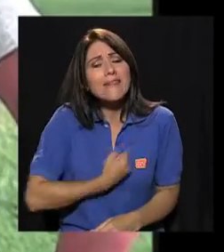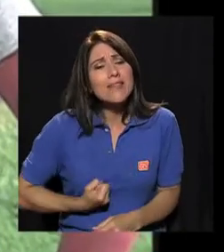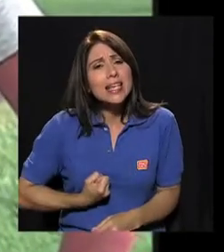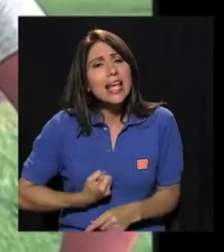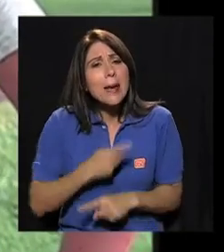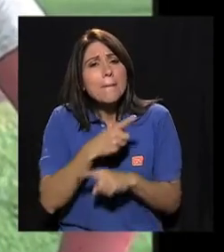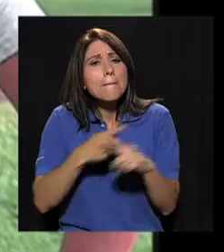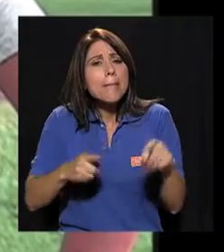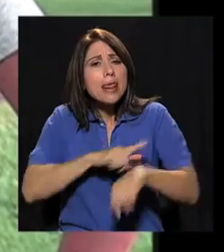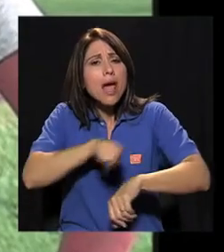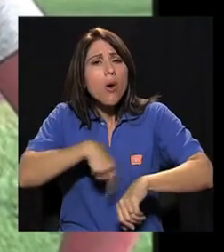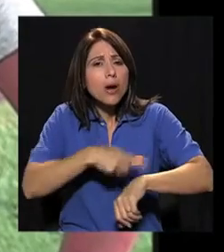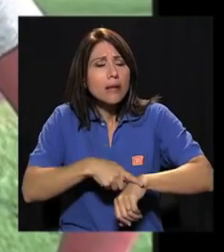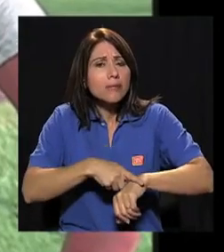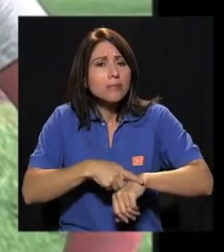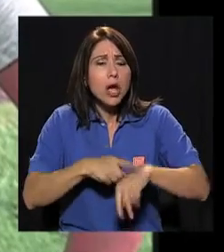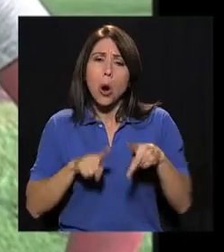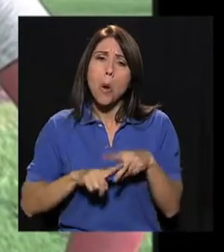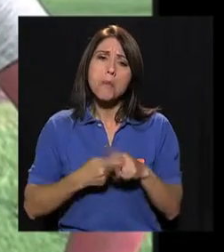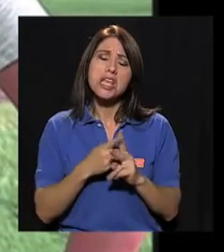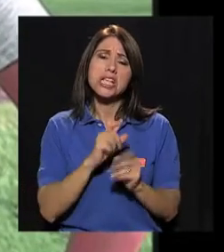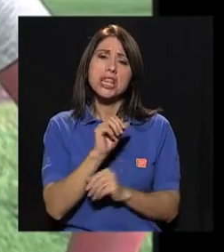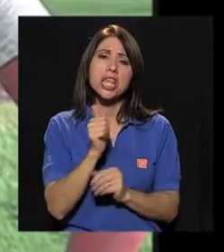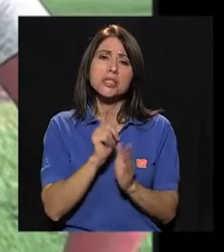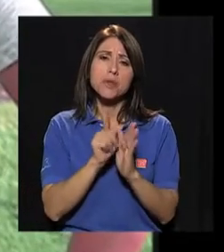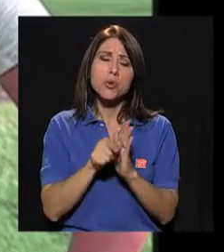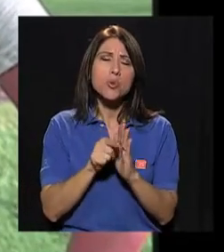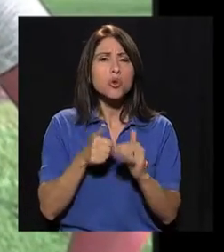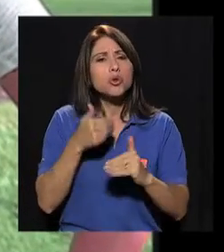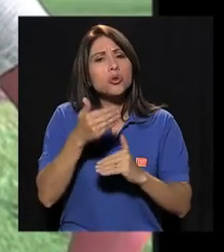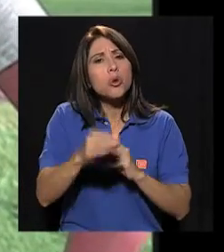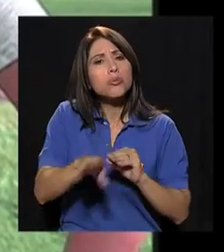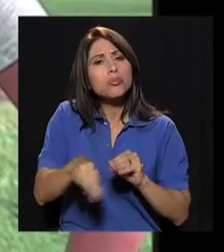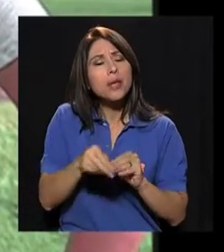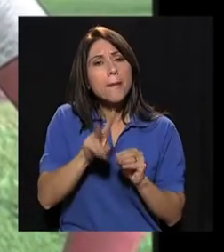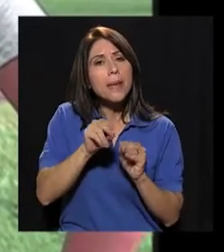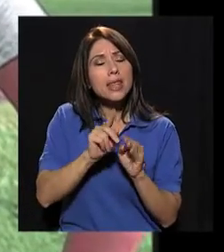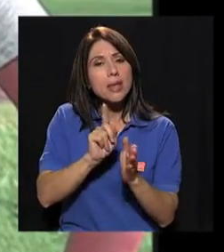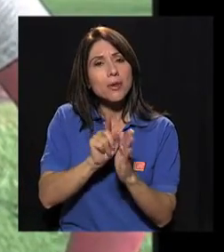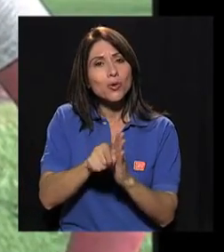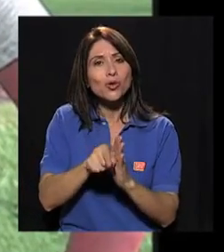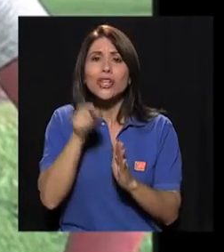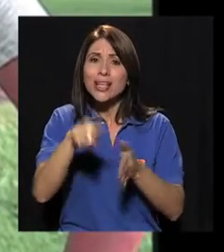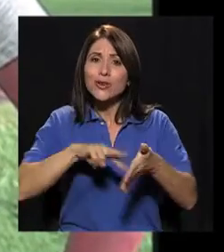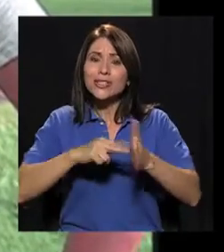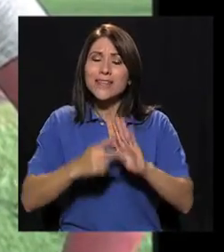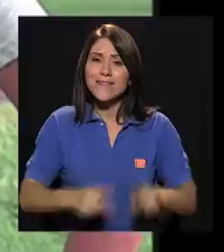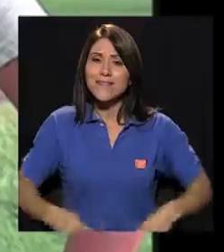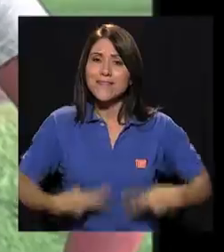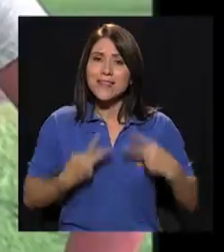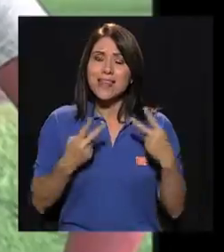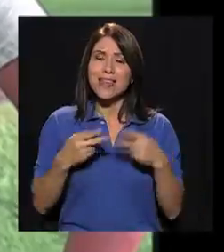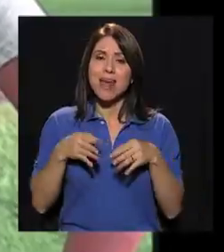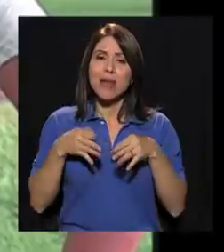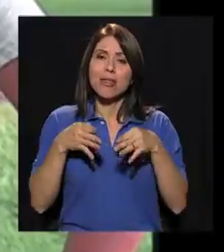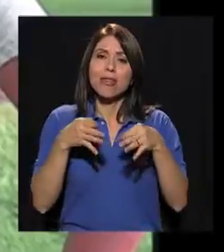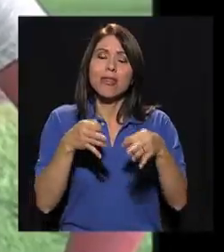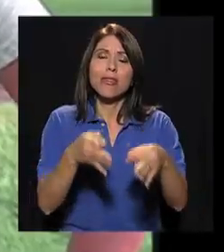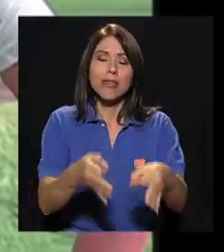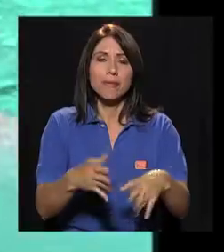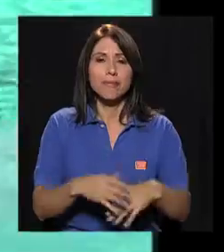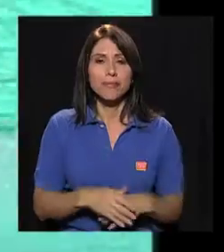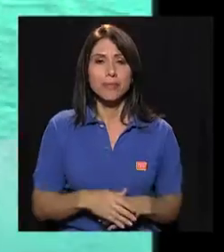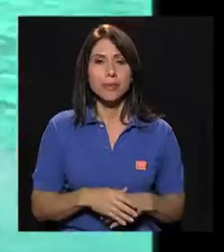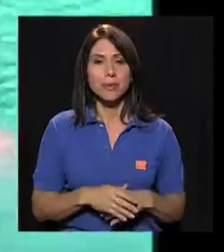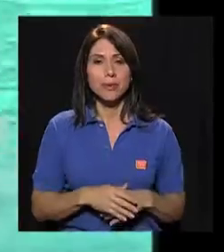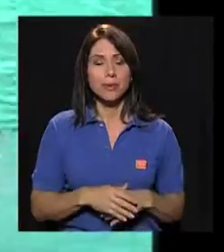sacrifiquen media hora, que con media hora, que comiencen 10 minutos, 20 minutos. Que eso es vida, se van a alargar la